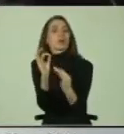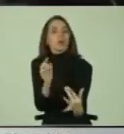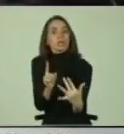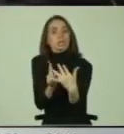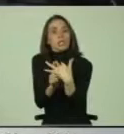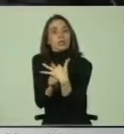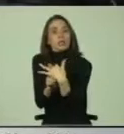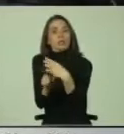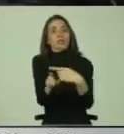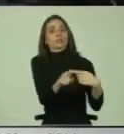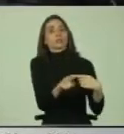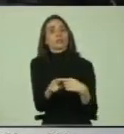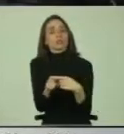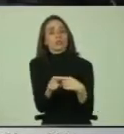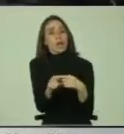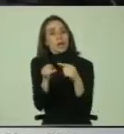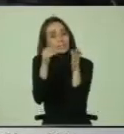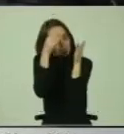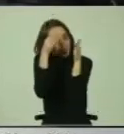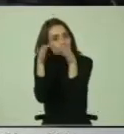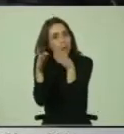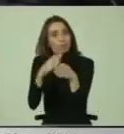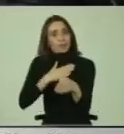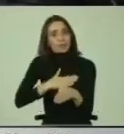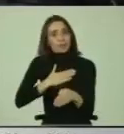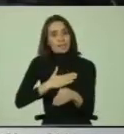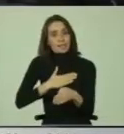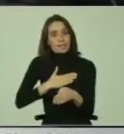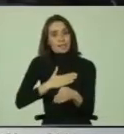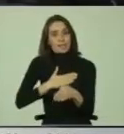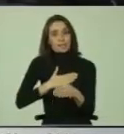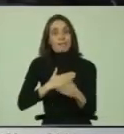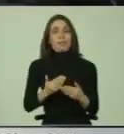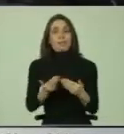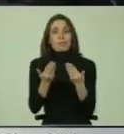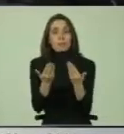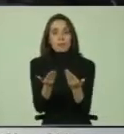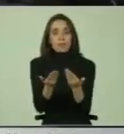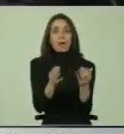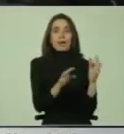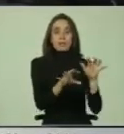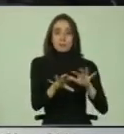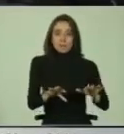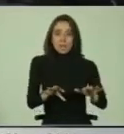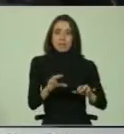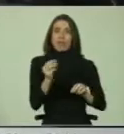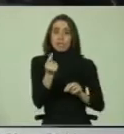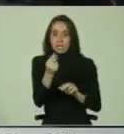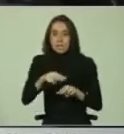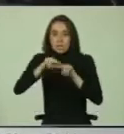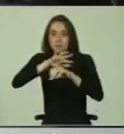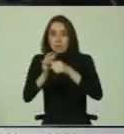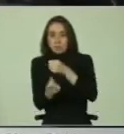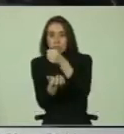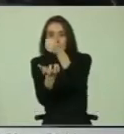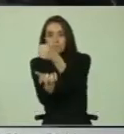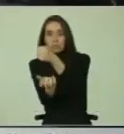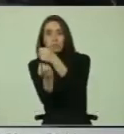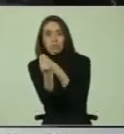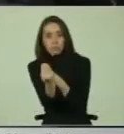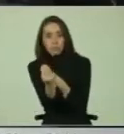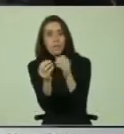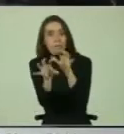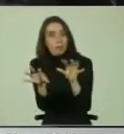social. Este enfoque busca que, a través de la provisión de medios y recursos adecuados, todas las